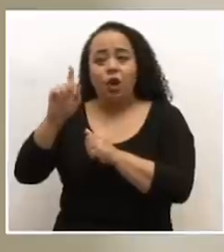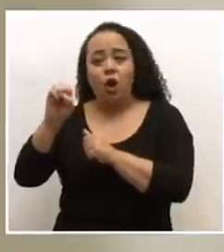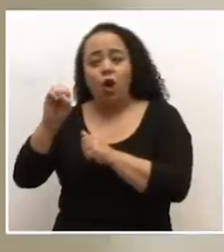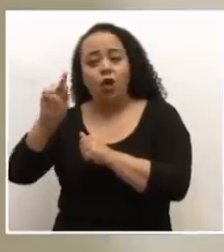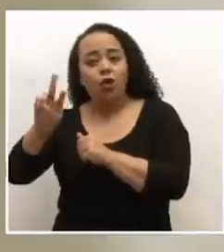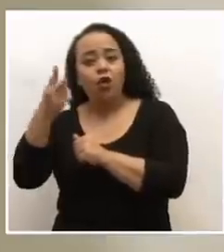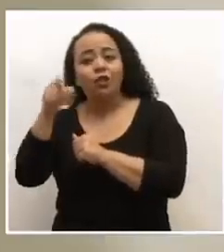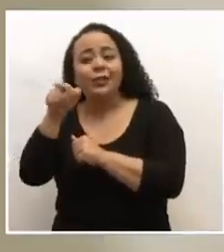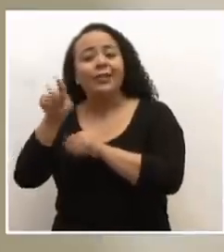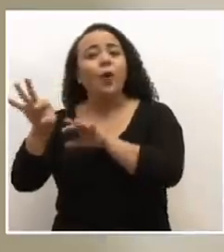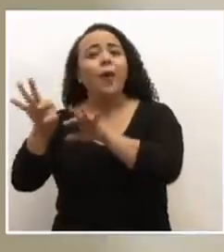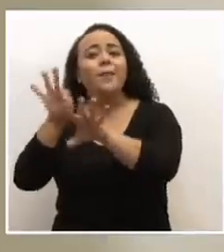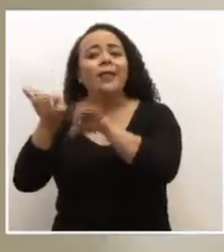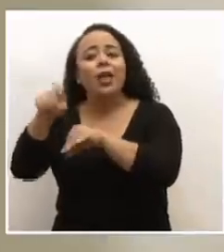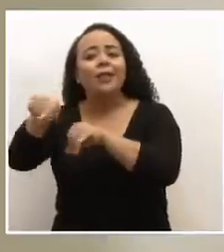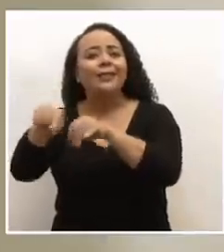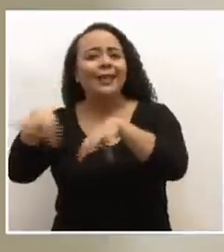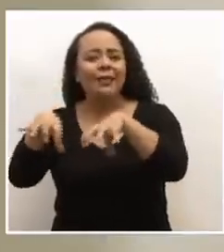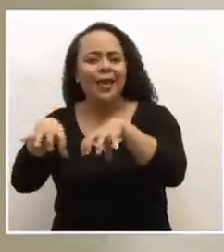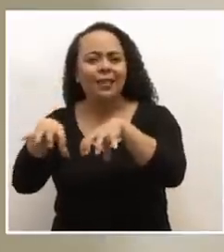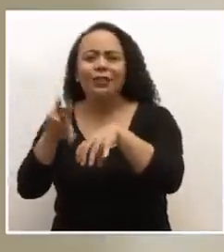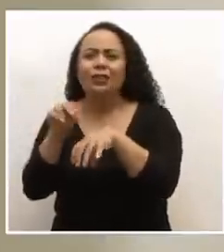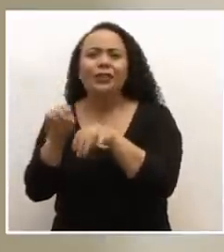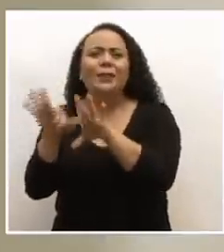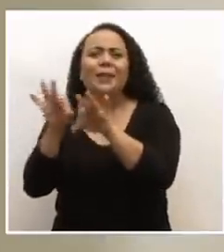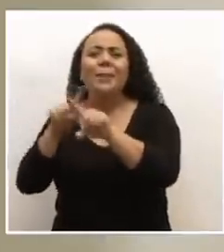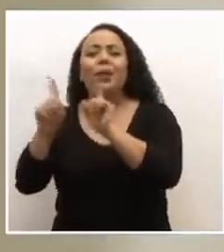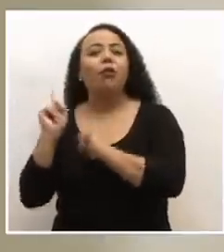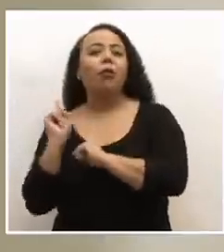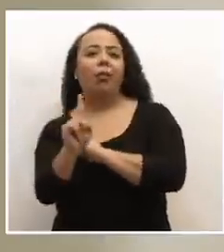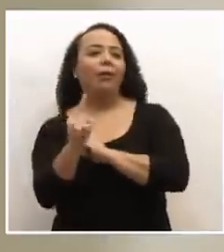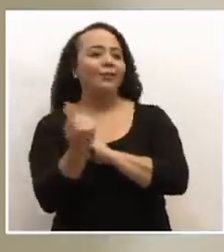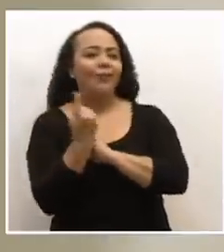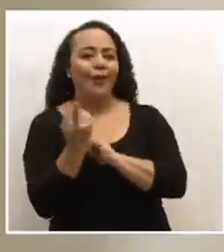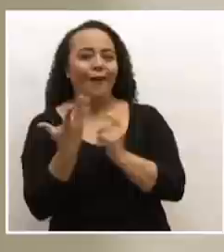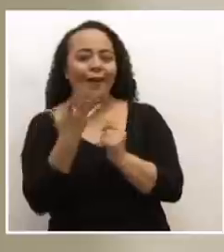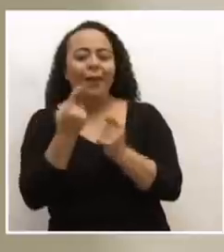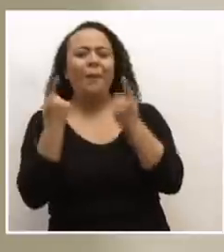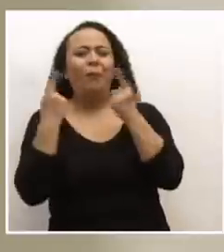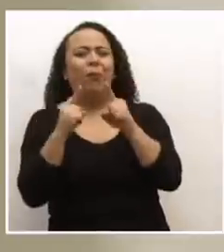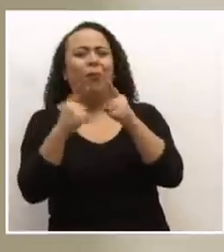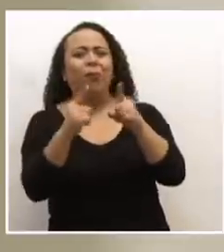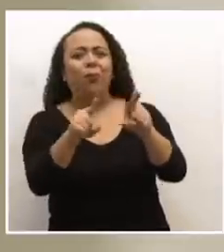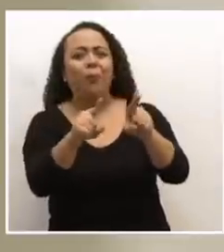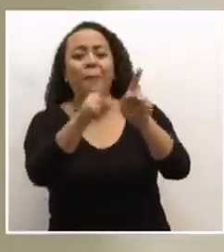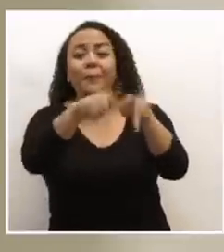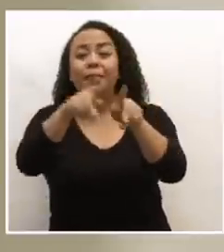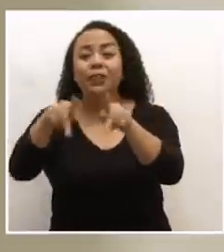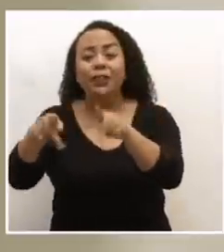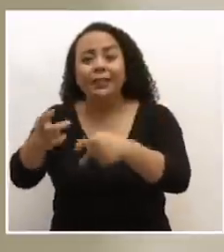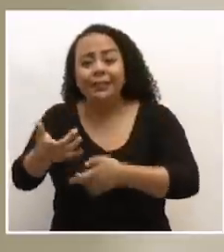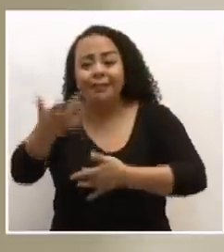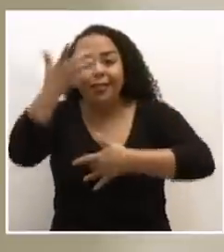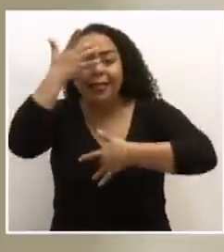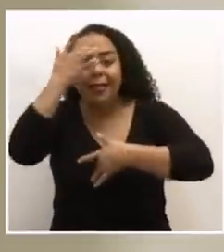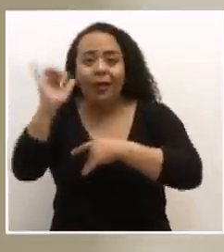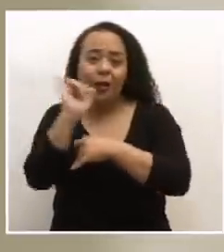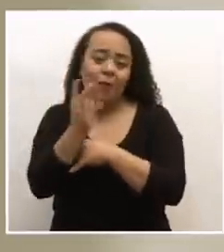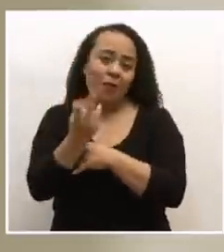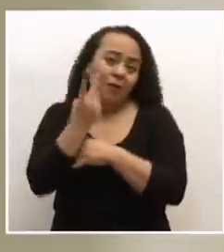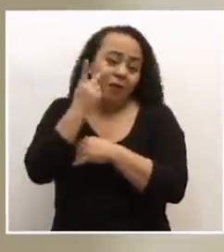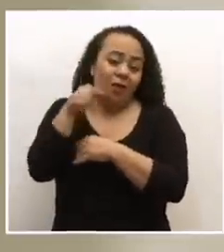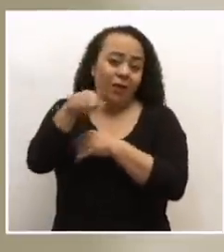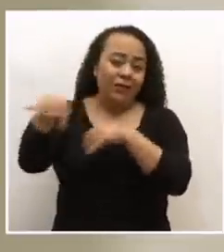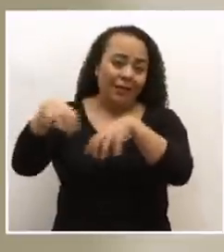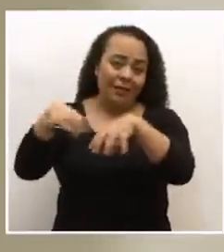es un invitado de estas actividades, para nada, no es que se invita, pero él llega solo y provoca a muchas personas infectadas, como lo estamos viendo justamente